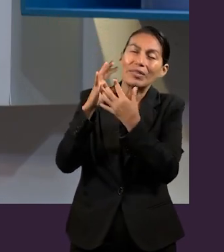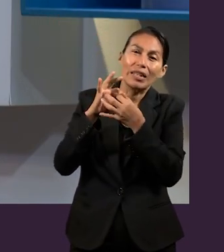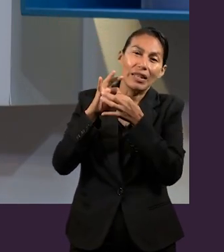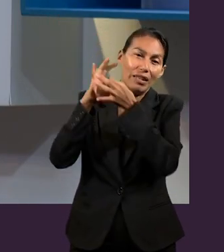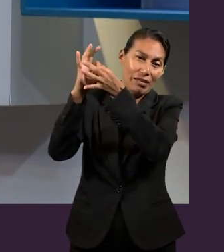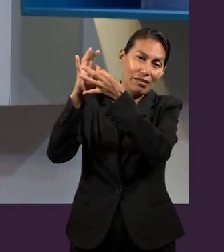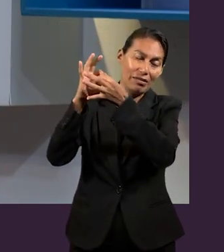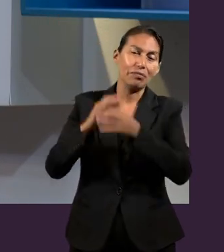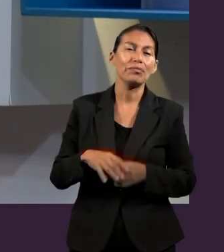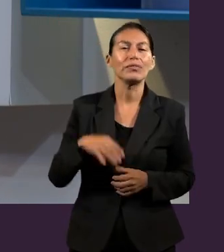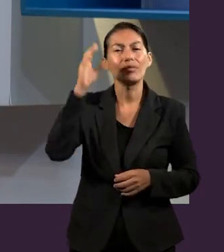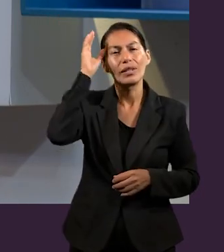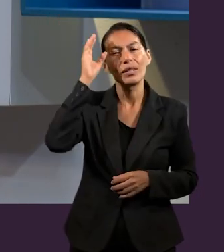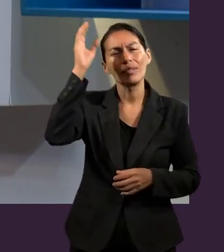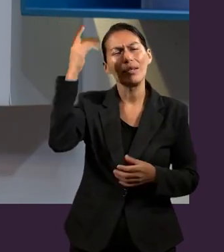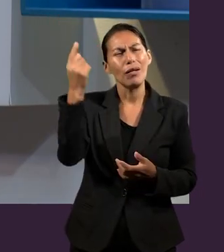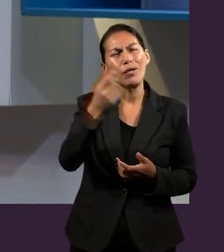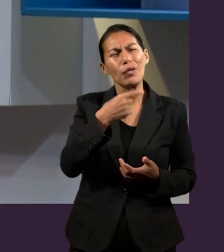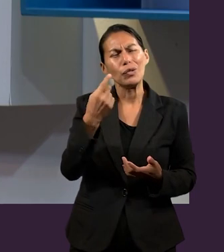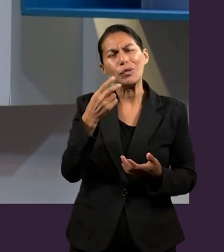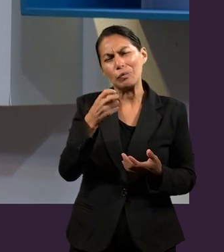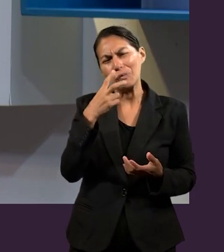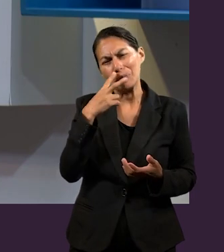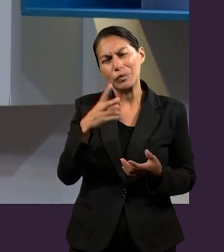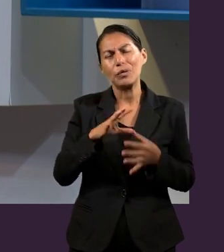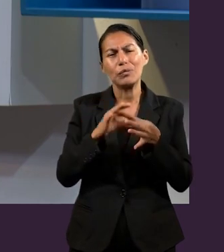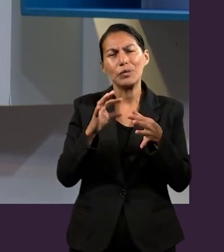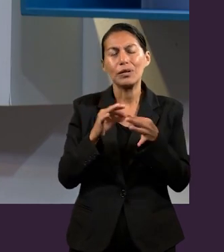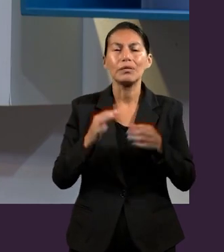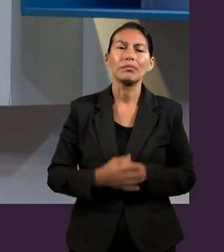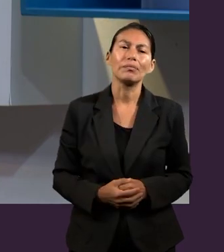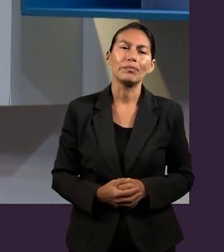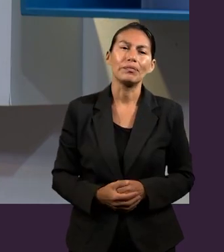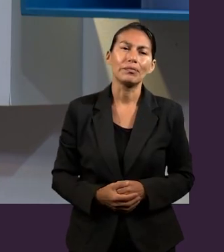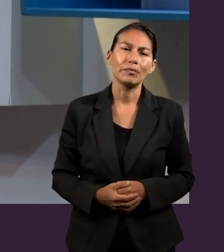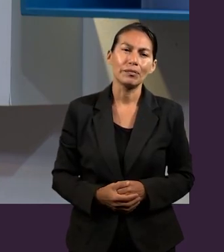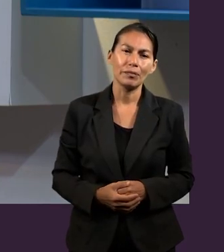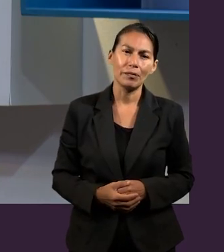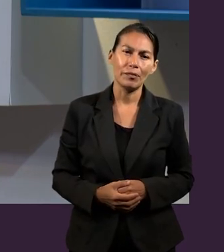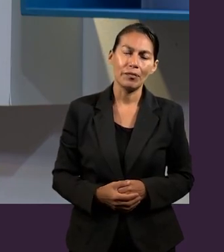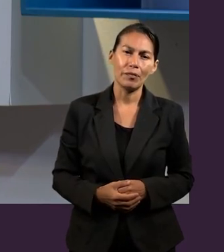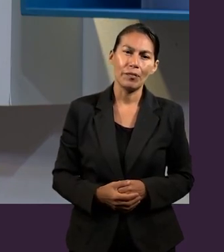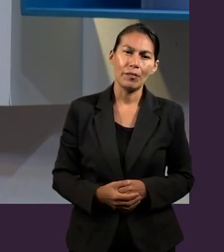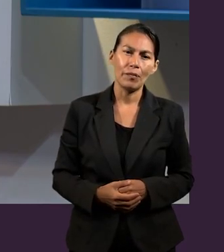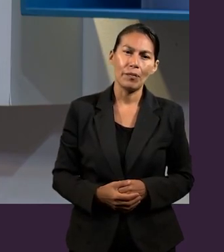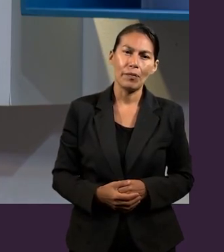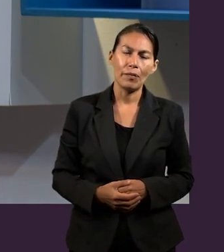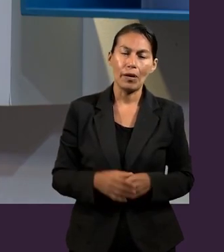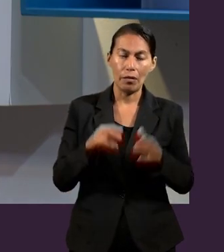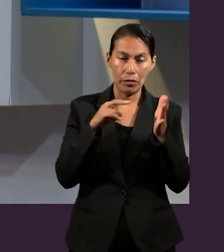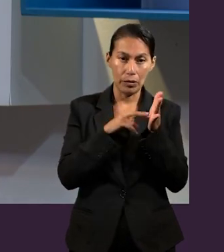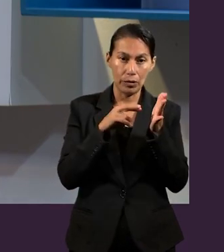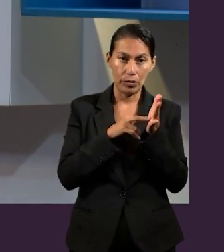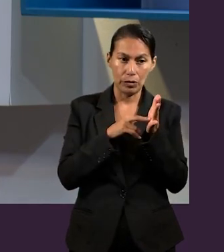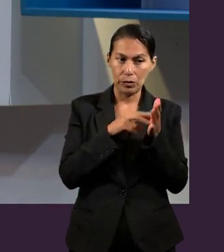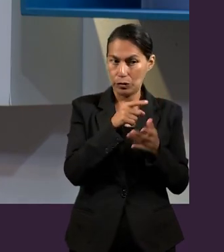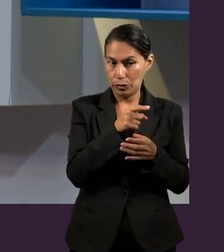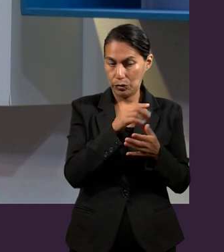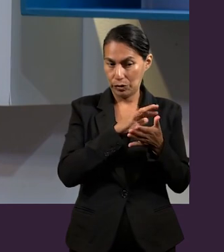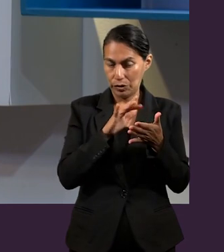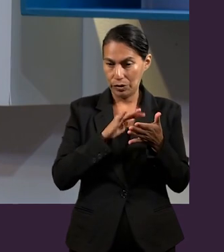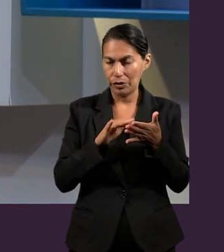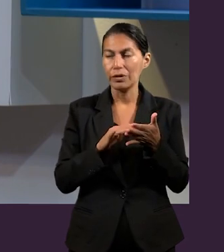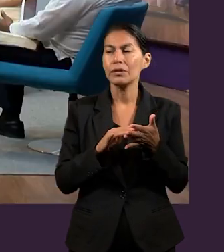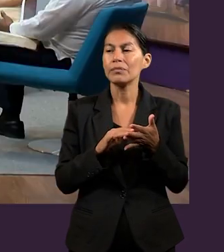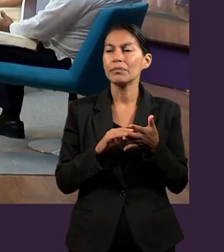Y esos versículos que acabas de leer, Cande, pues, nos hablan de que la gracia es esa forma,